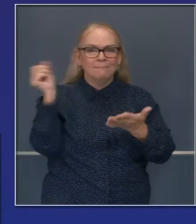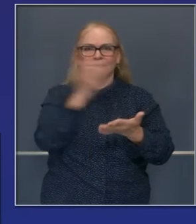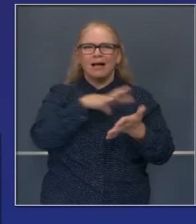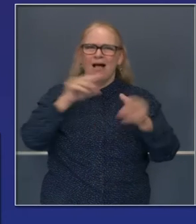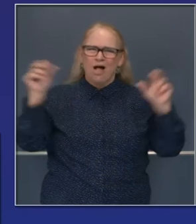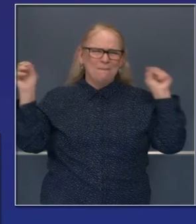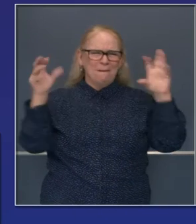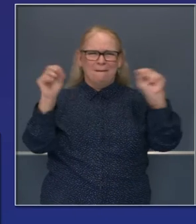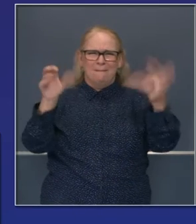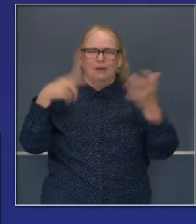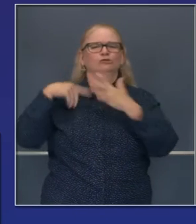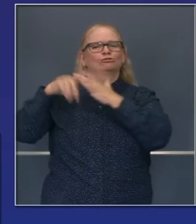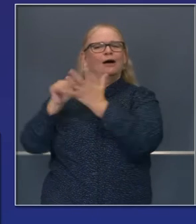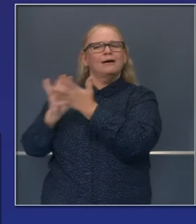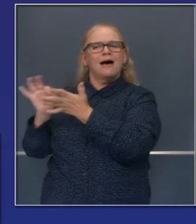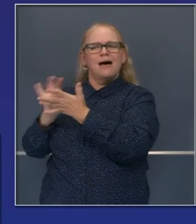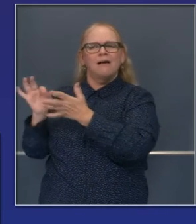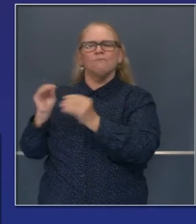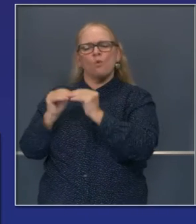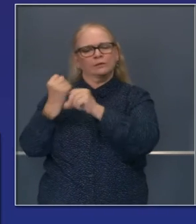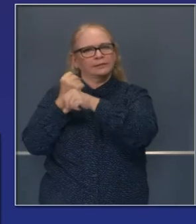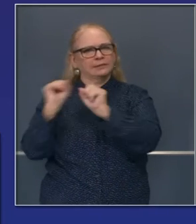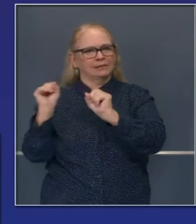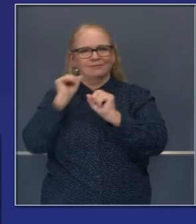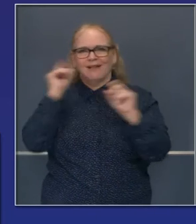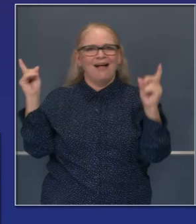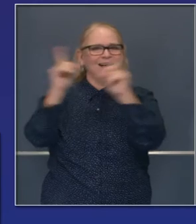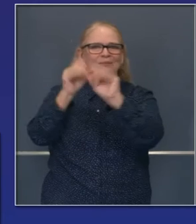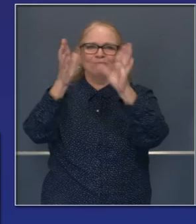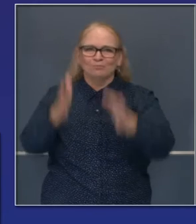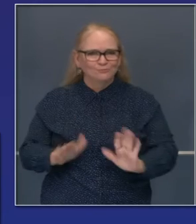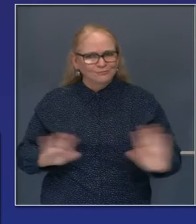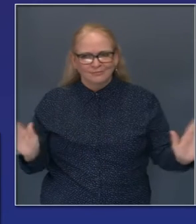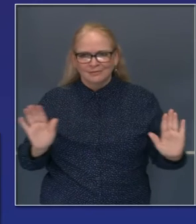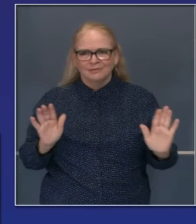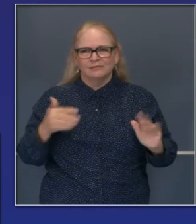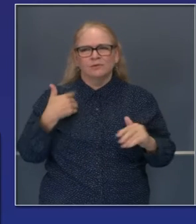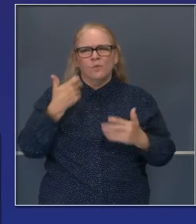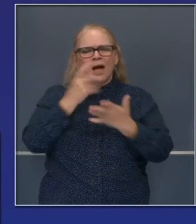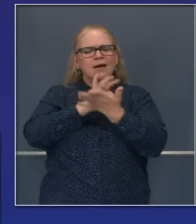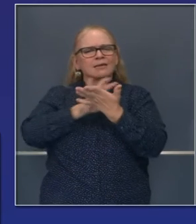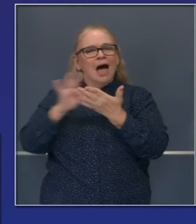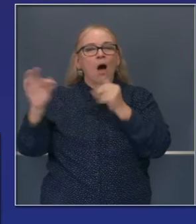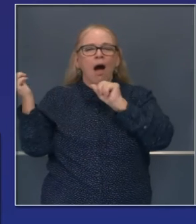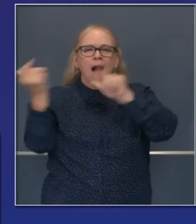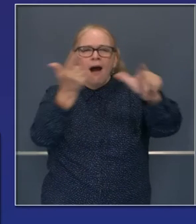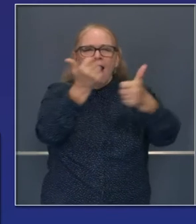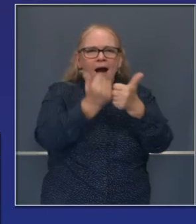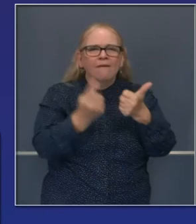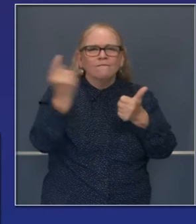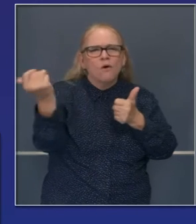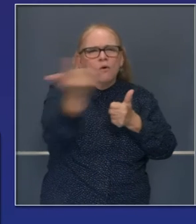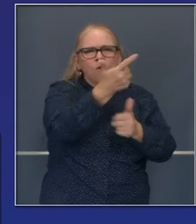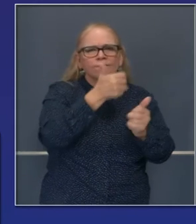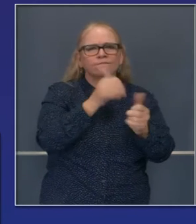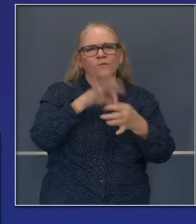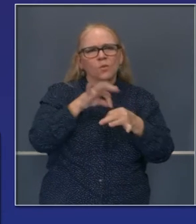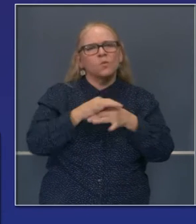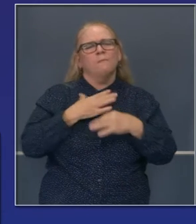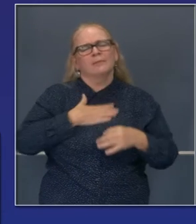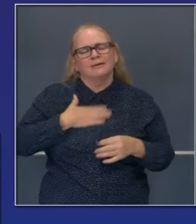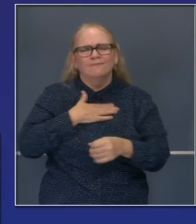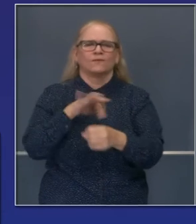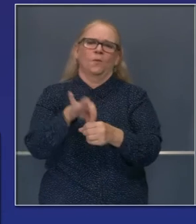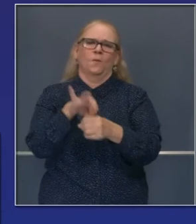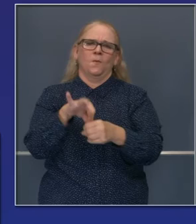tendrán que ser administradas y estar seguros de que cada voto cuente. Les puedo recordar que